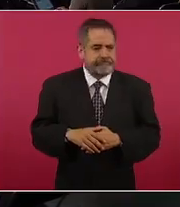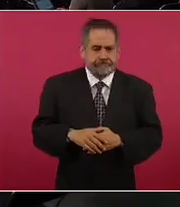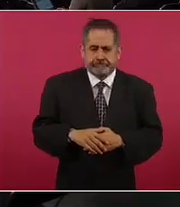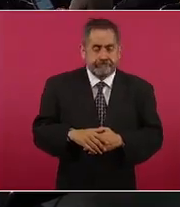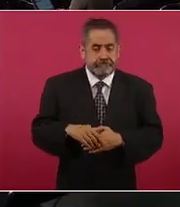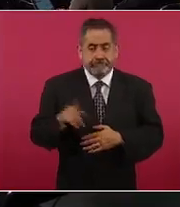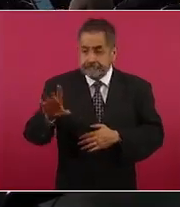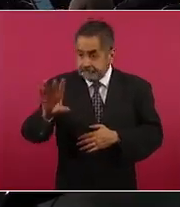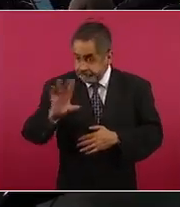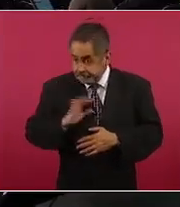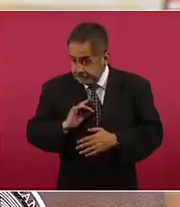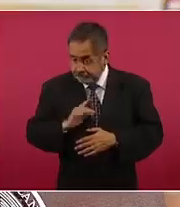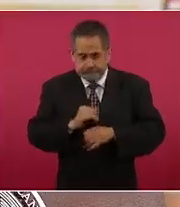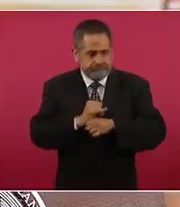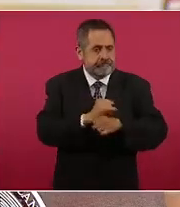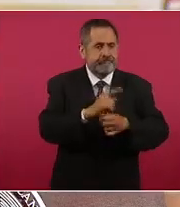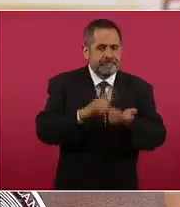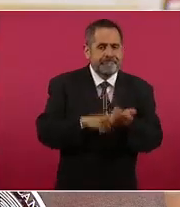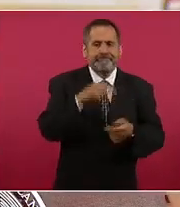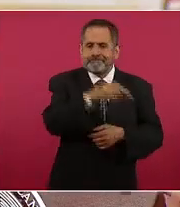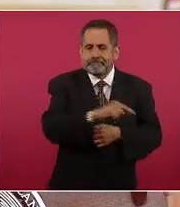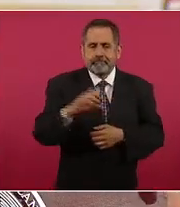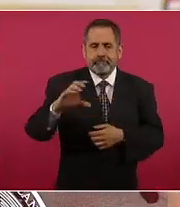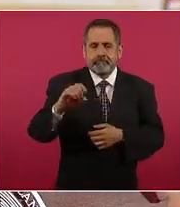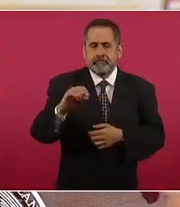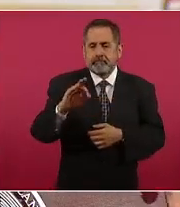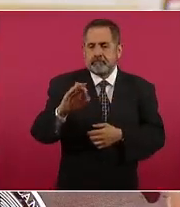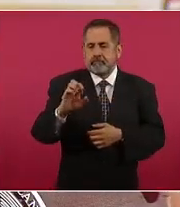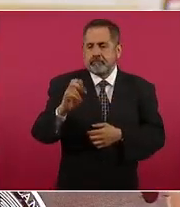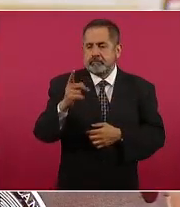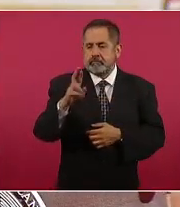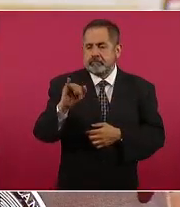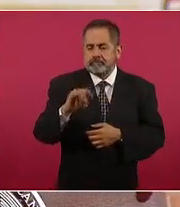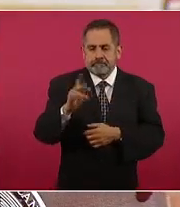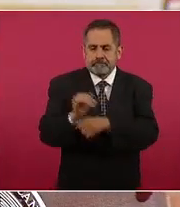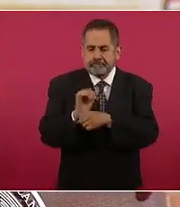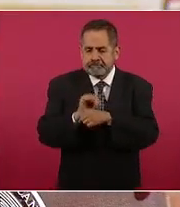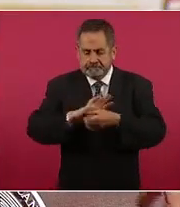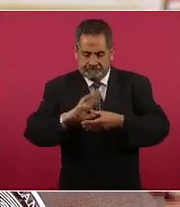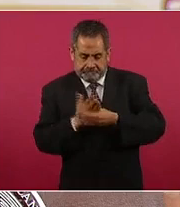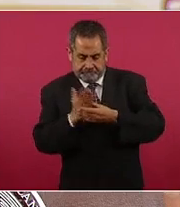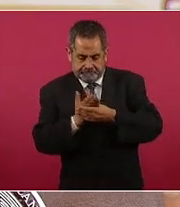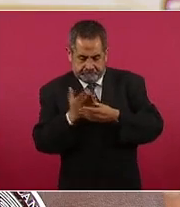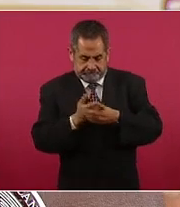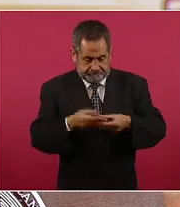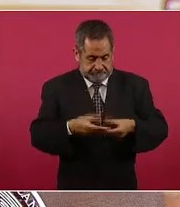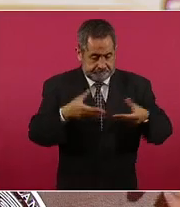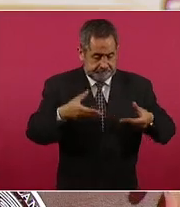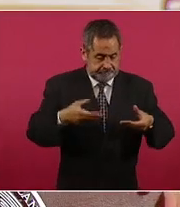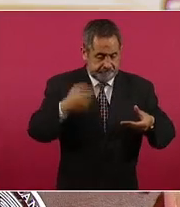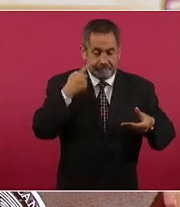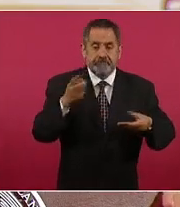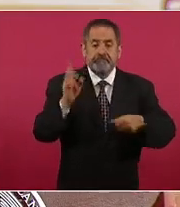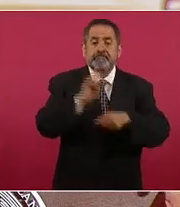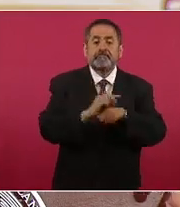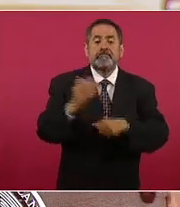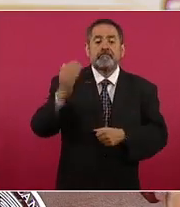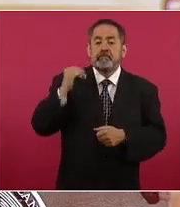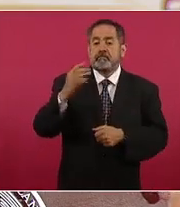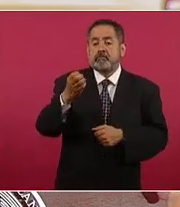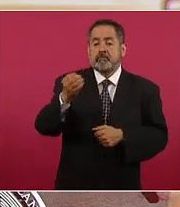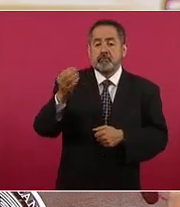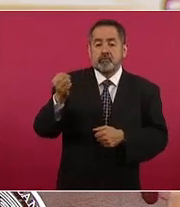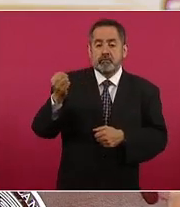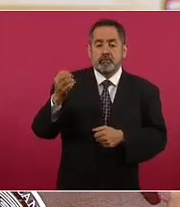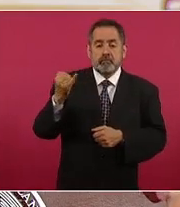contribuyó a que COFEPRIS pudiera integrar su expediente que permitió que el pasado 9 de junio emitimos